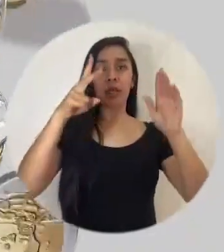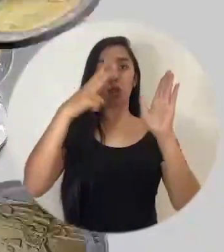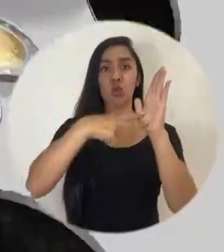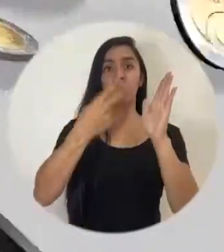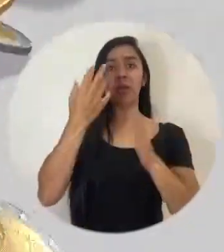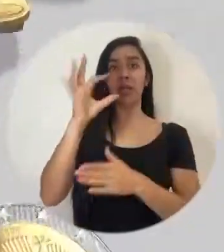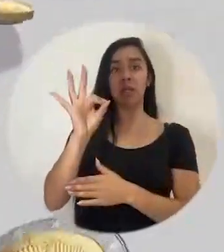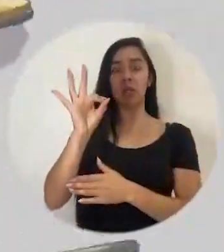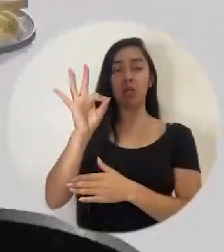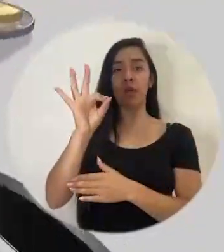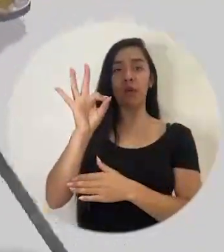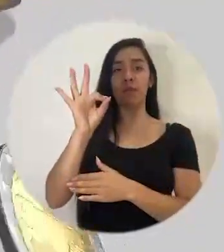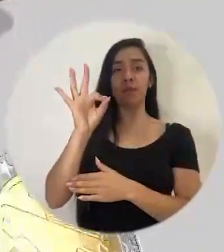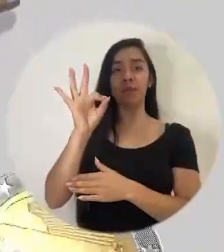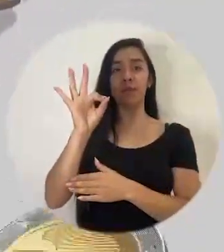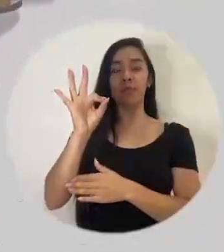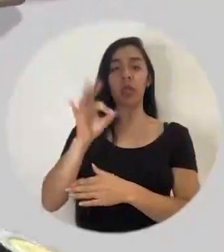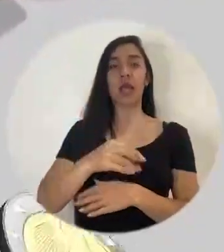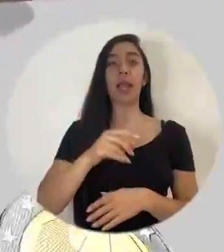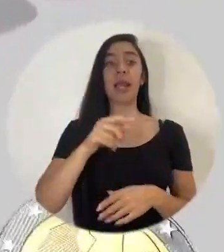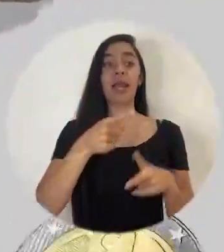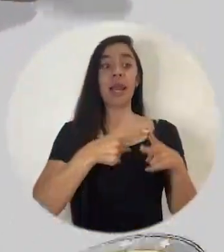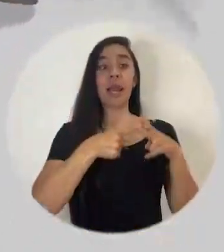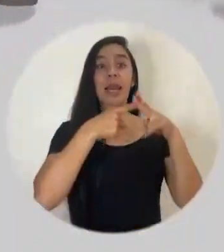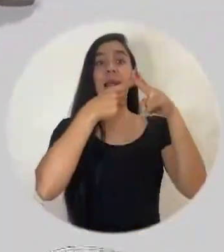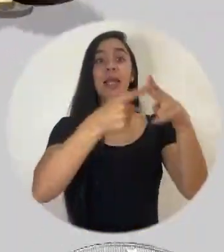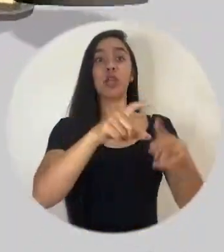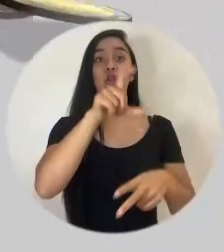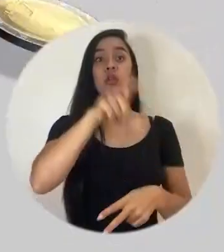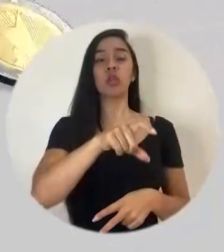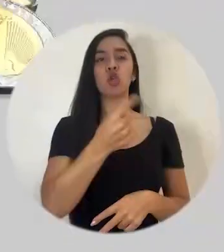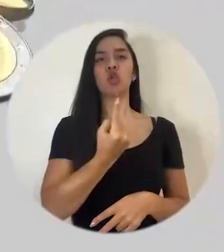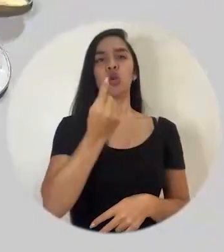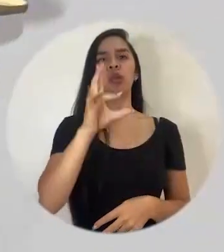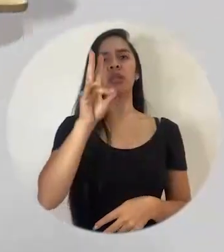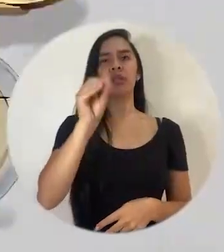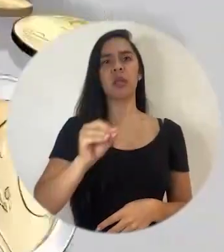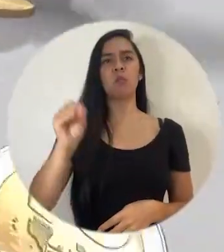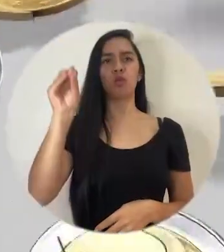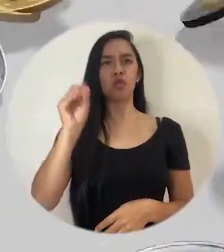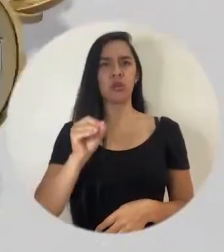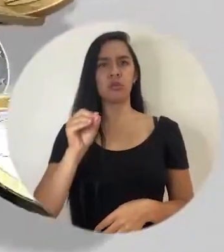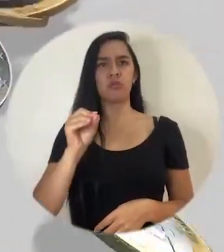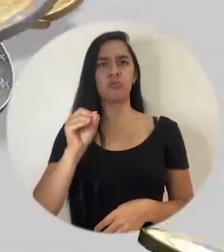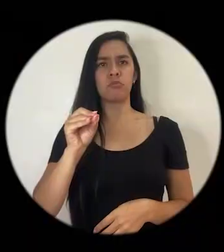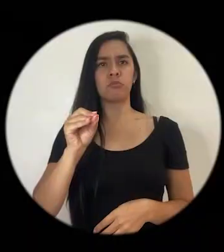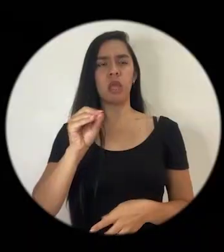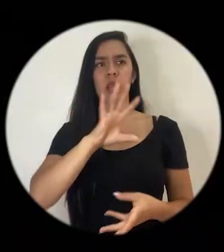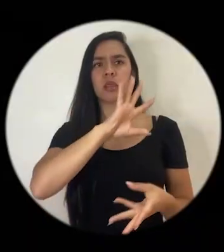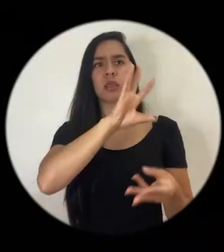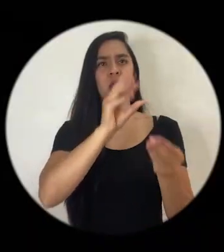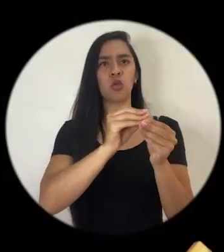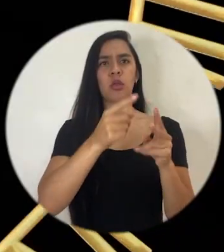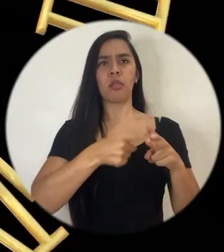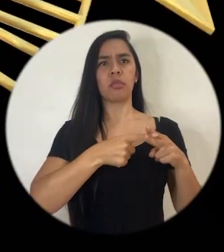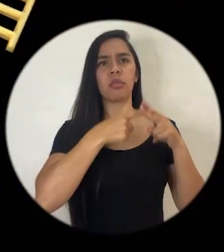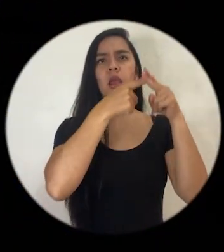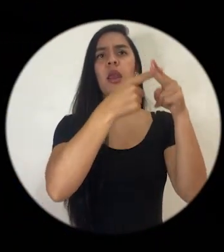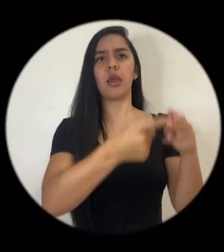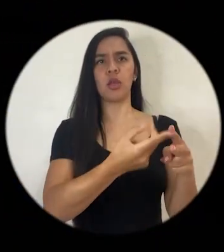estadísticas de 2019, los créditos de tarjeta representaban un 7%, el tal del crédito